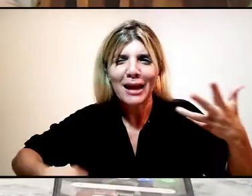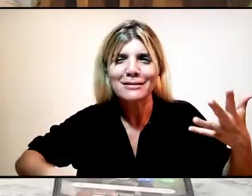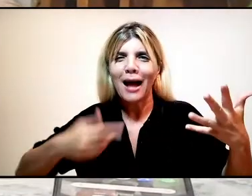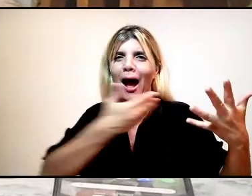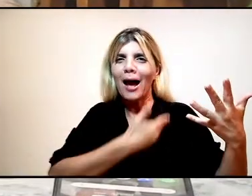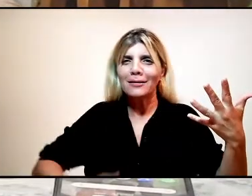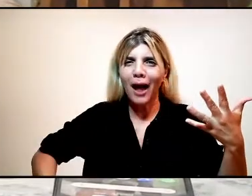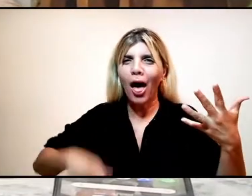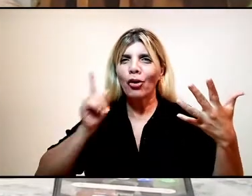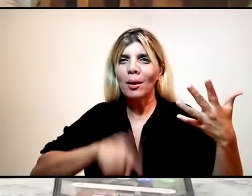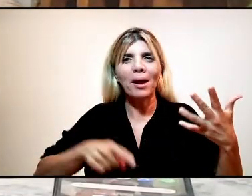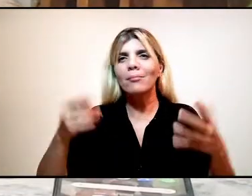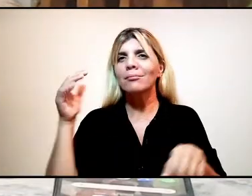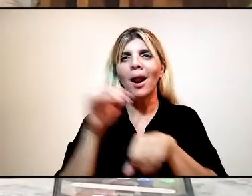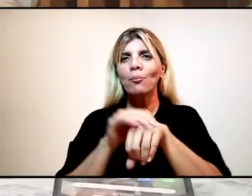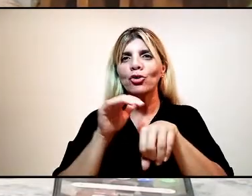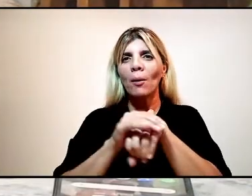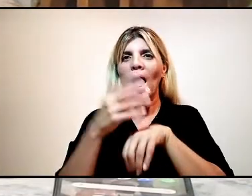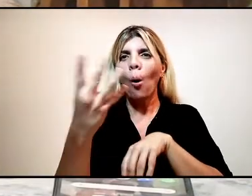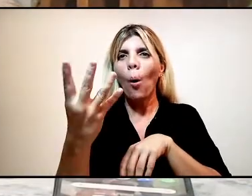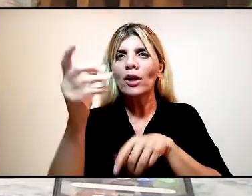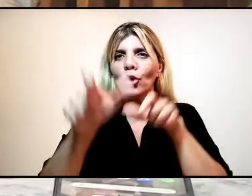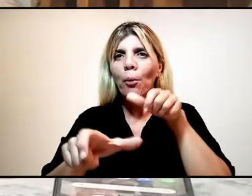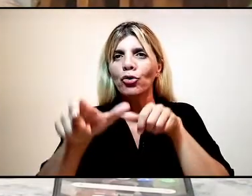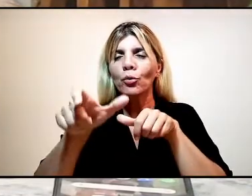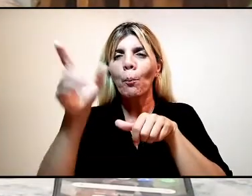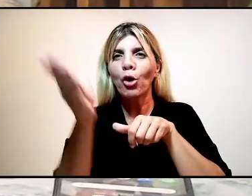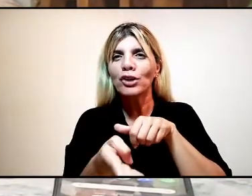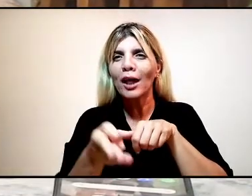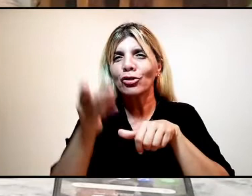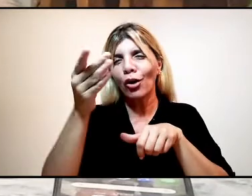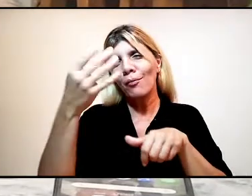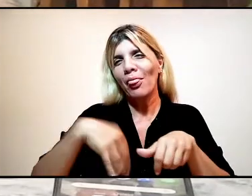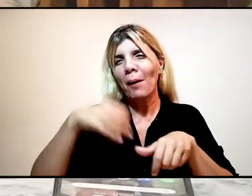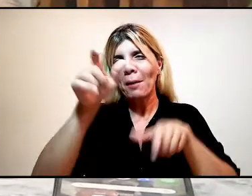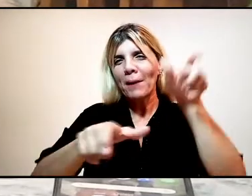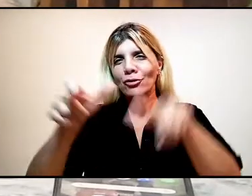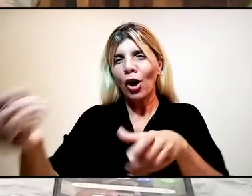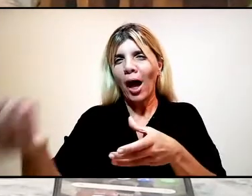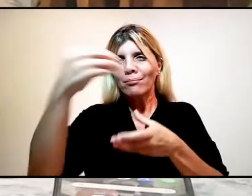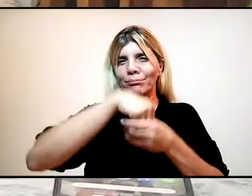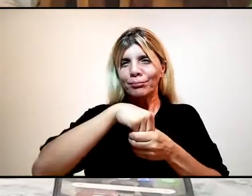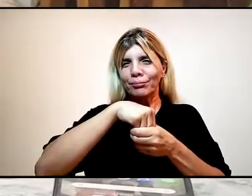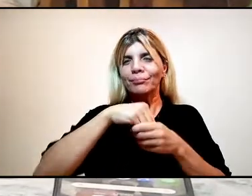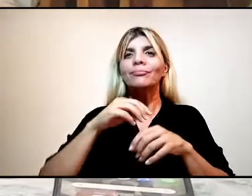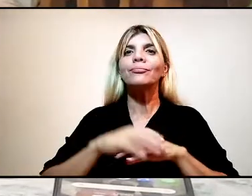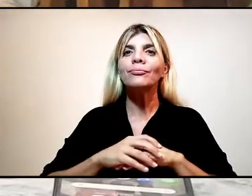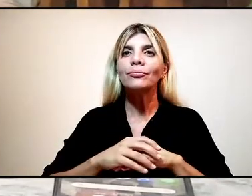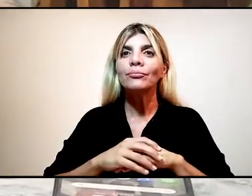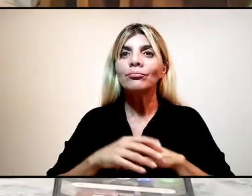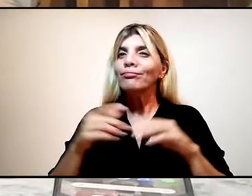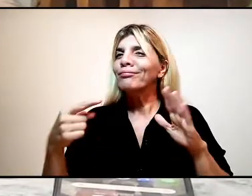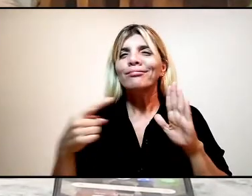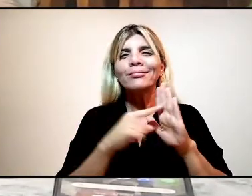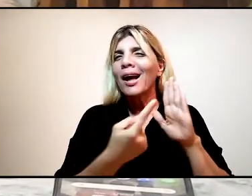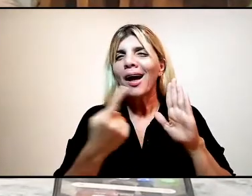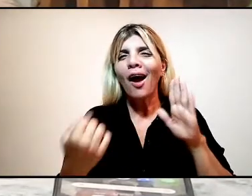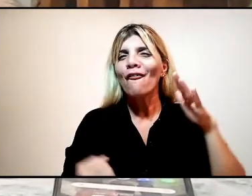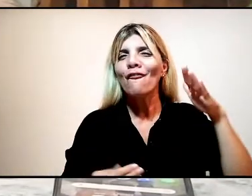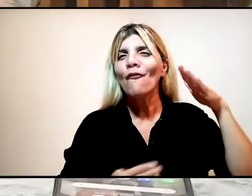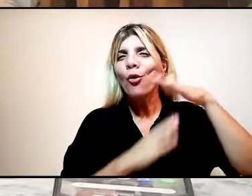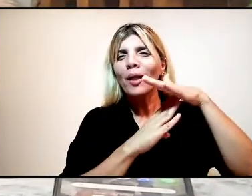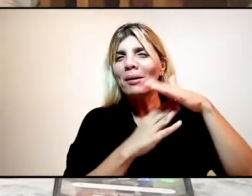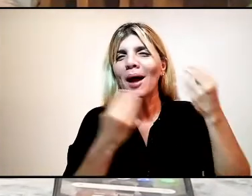responsabilidad del cupo del 4%. Eso es fundamental porque el eje era el trabajo